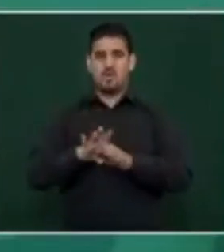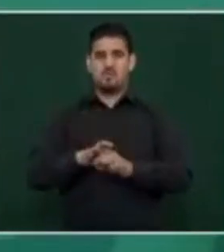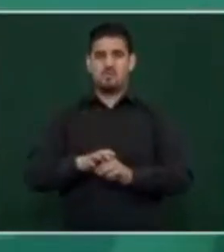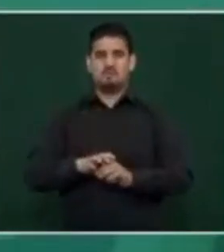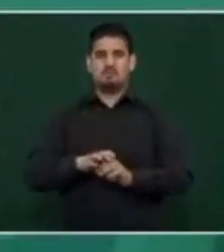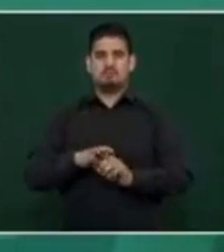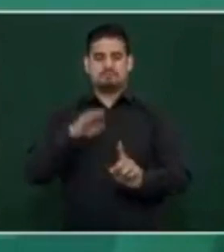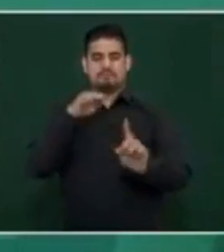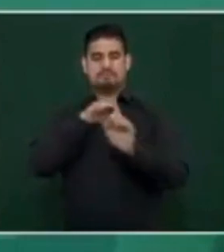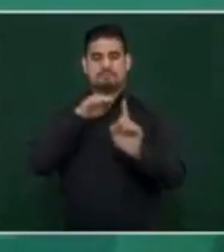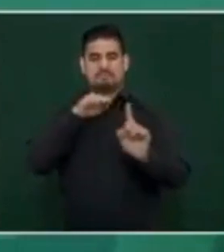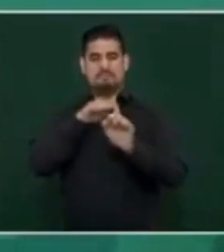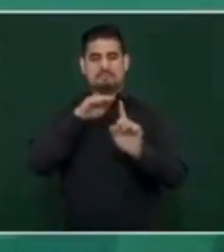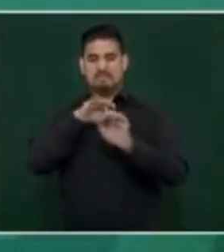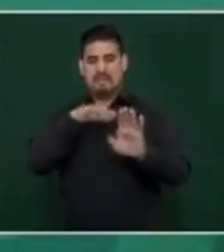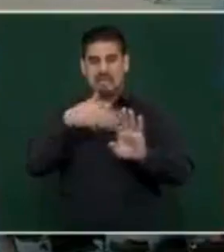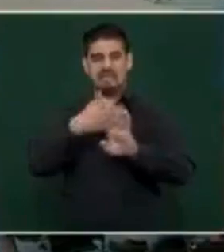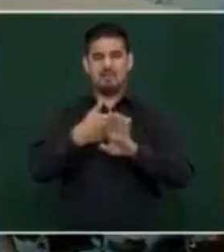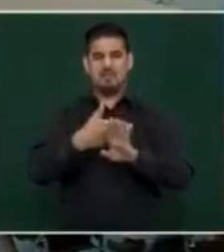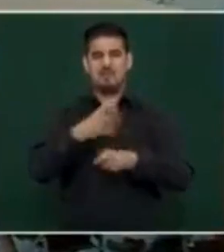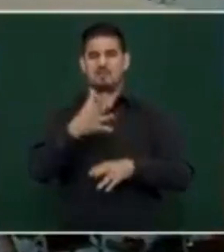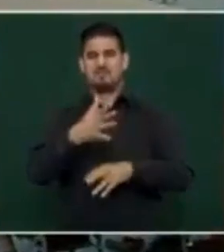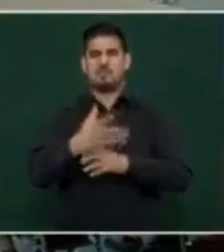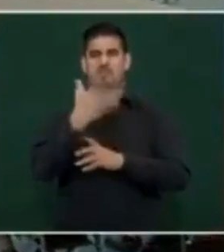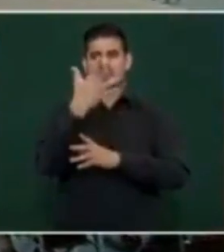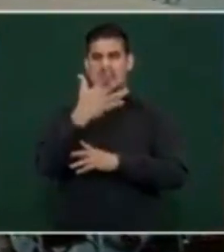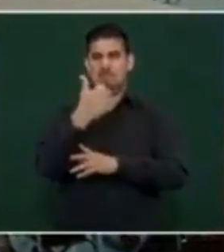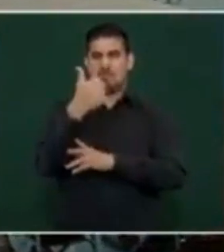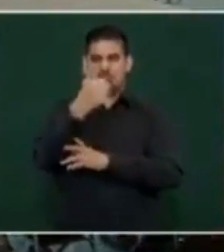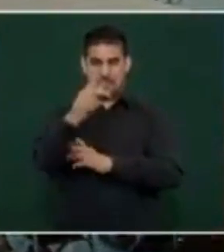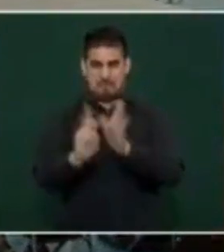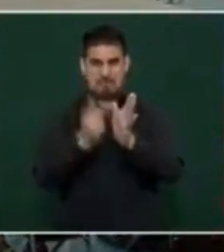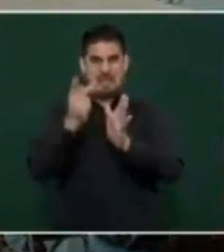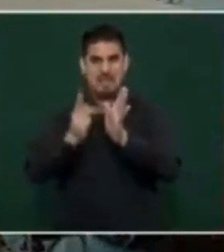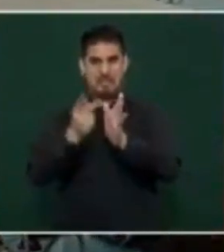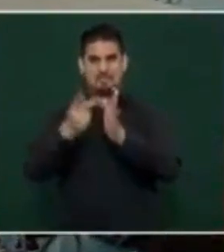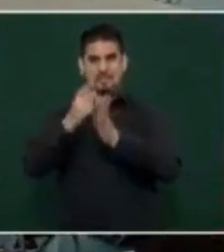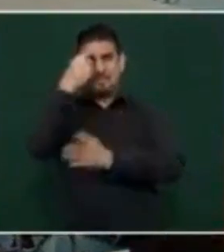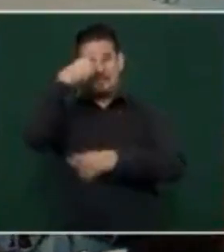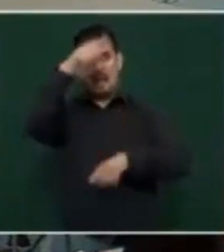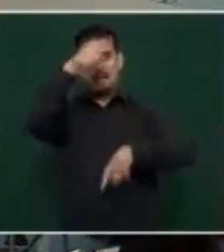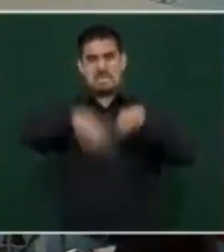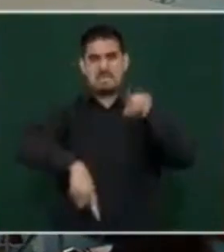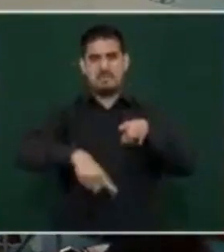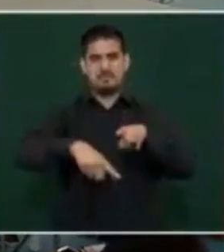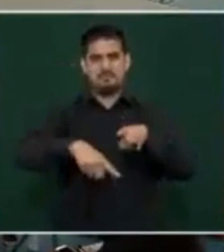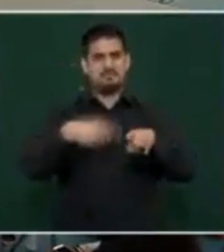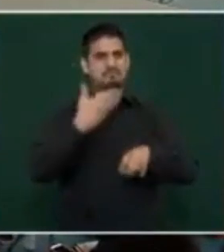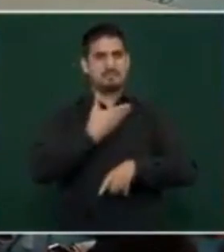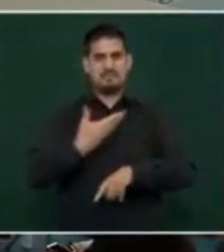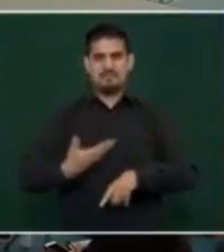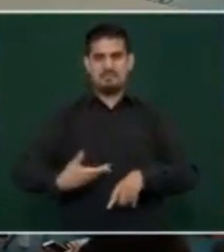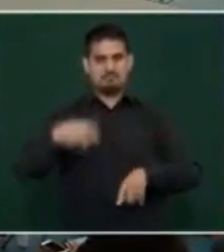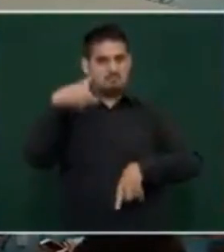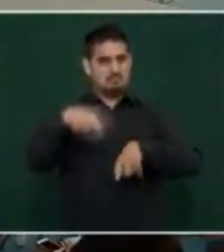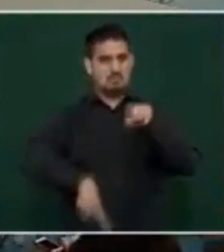como cinco o seis intentos de destitución. Creo que estaba llegando y al mes